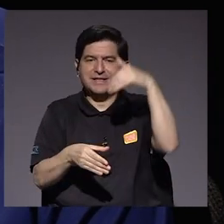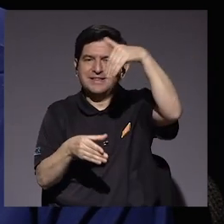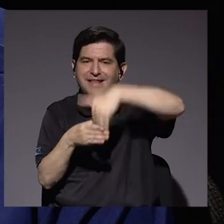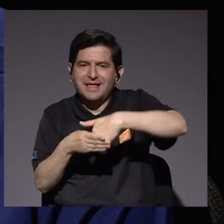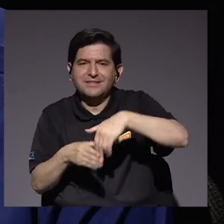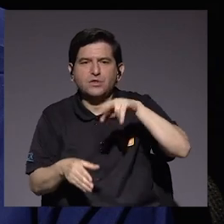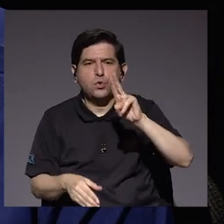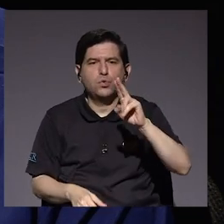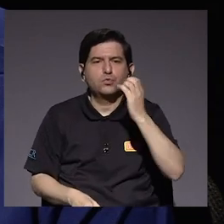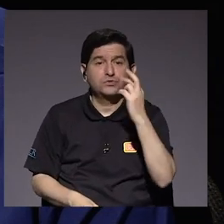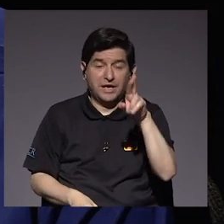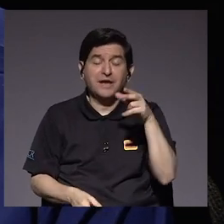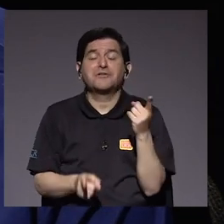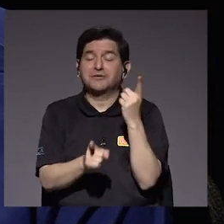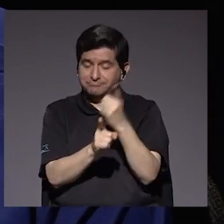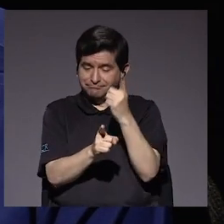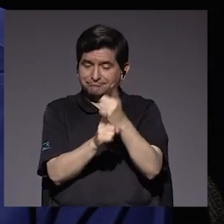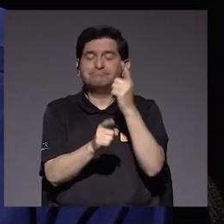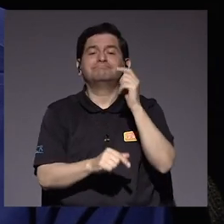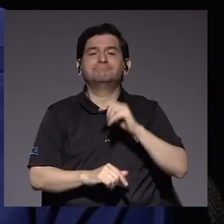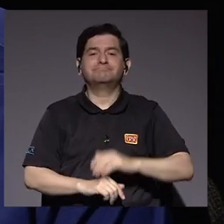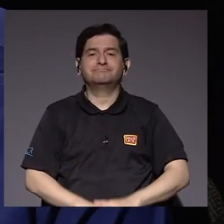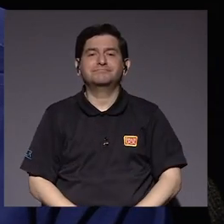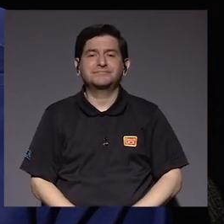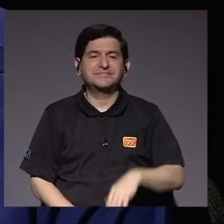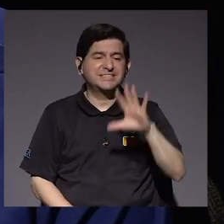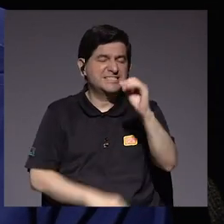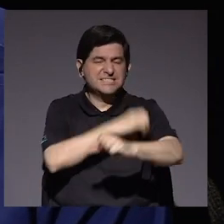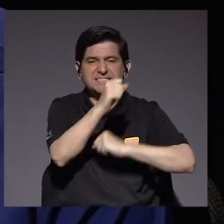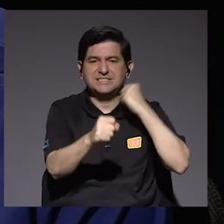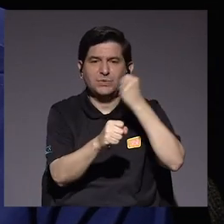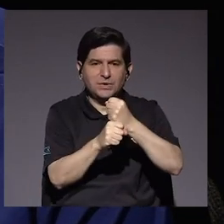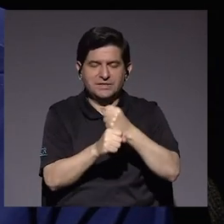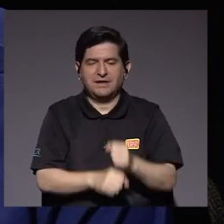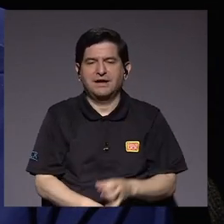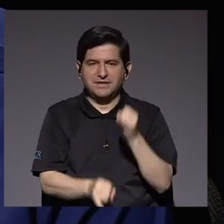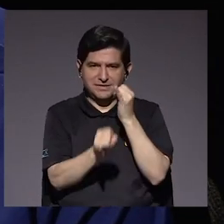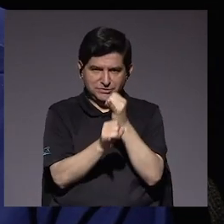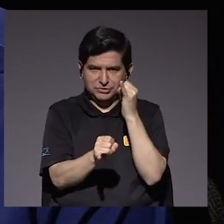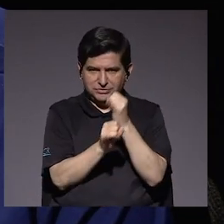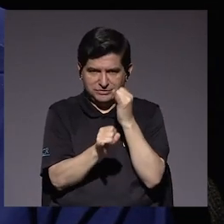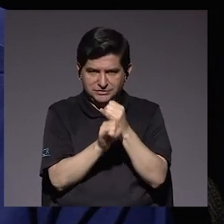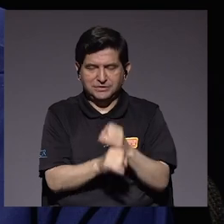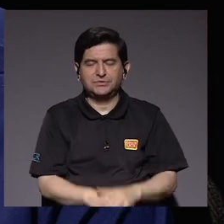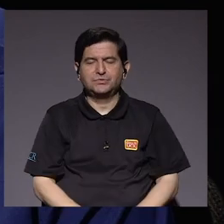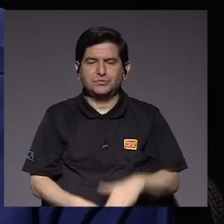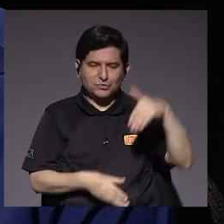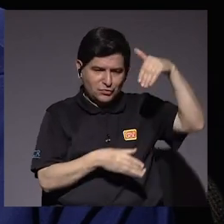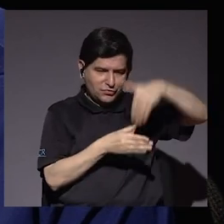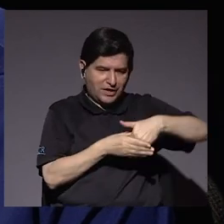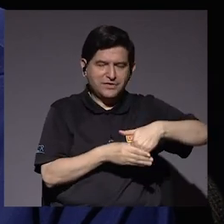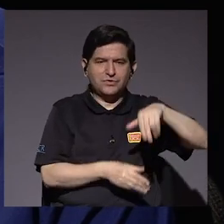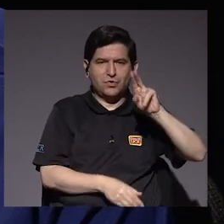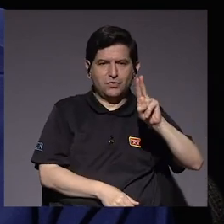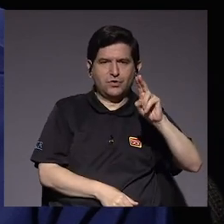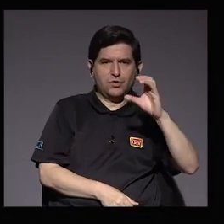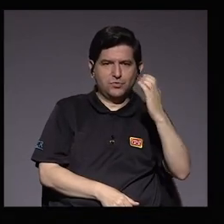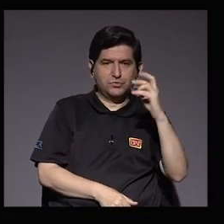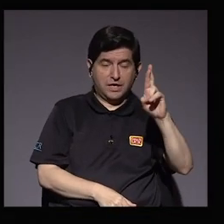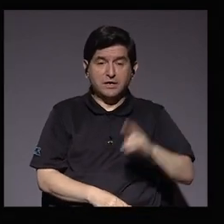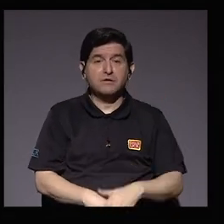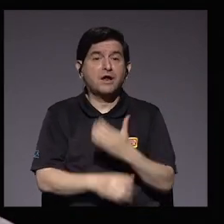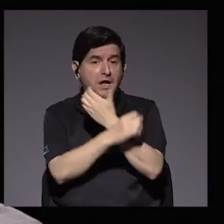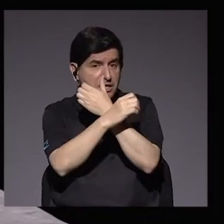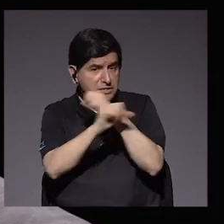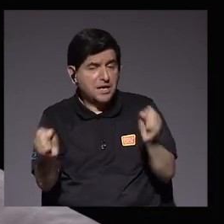a la Universidad de Costa Rica y así fue. Entonces, hace 50 años que el instituto pertenece a la Universidad de Costa Rica. Y que salva